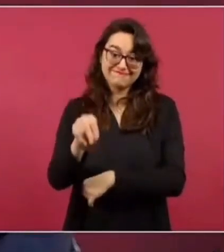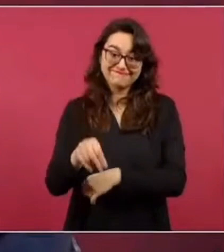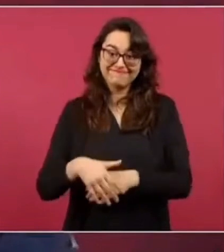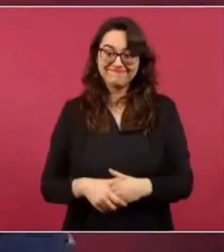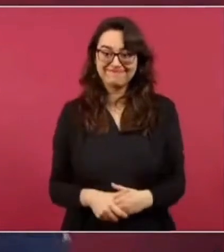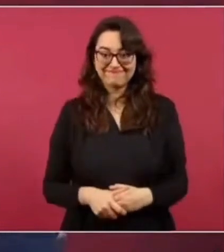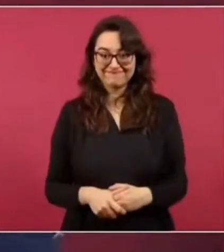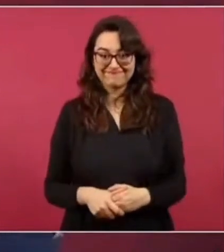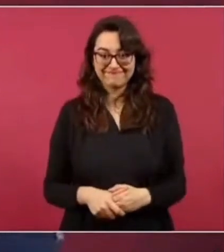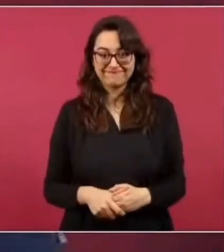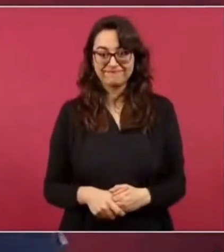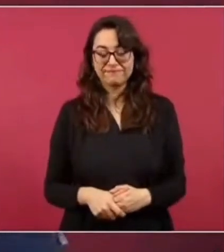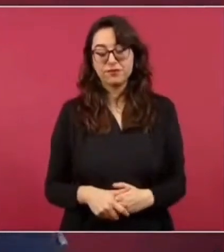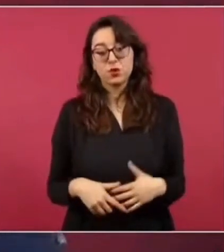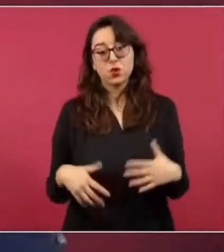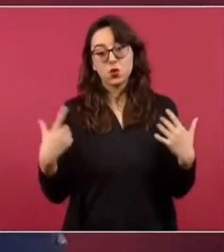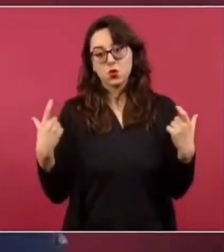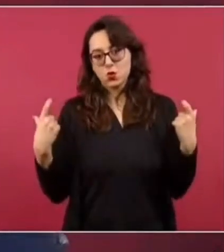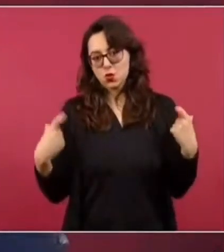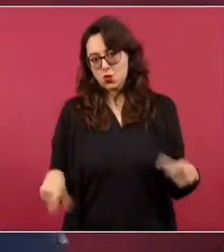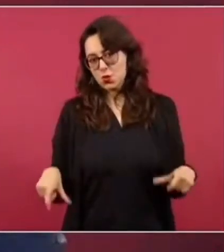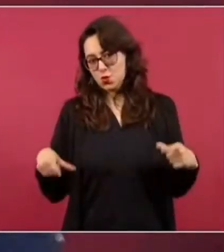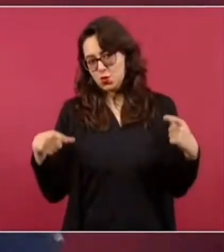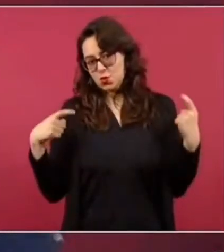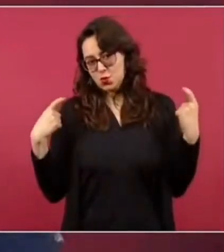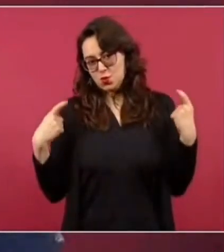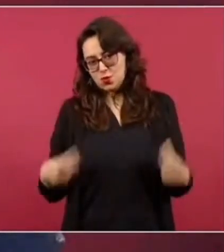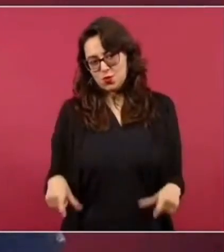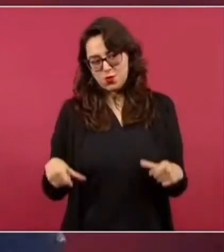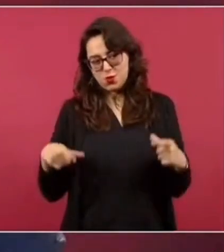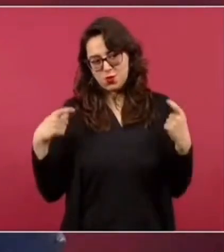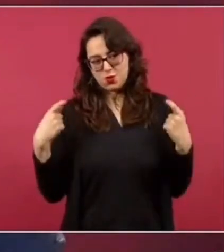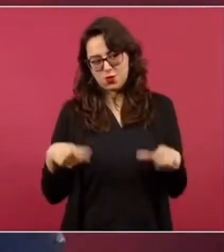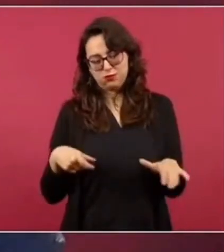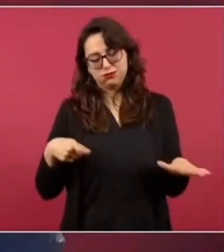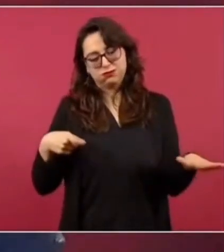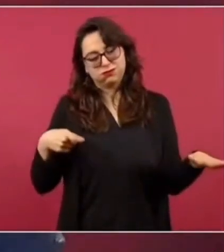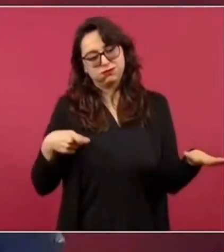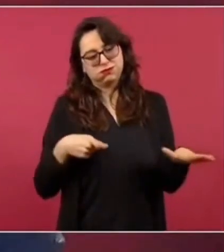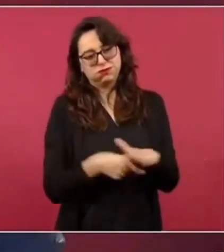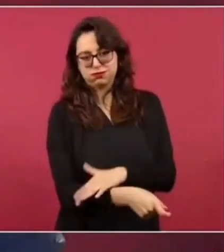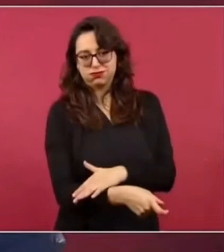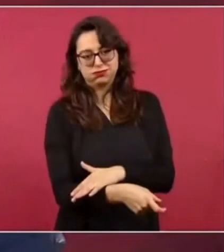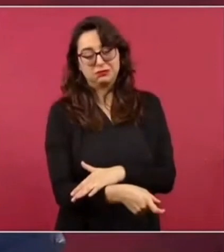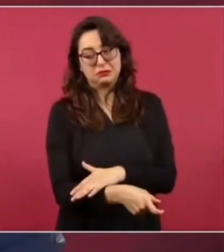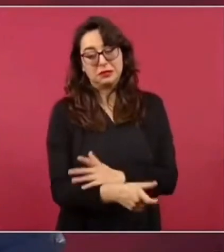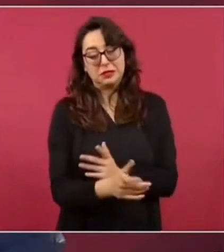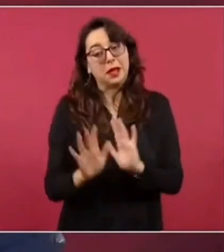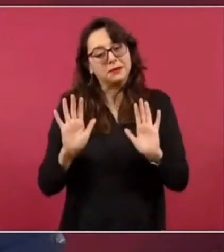poderoso caballero don dinero que